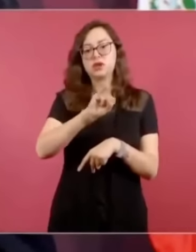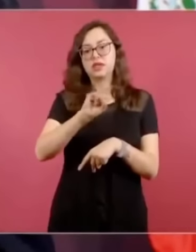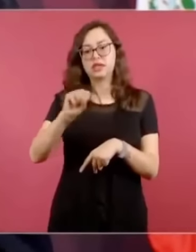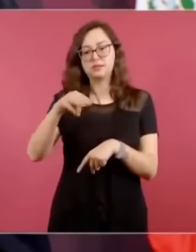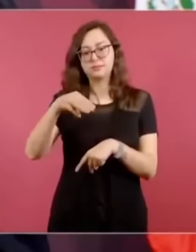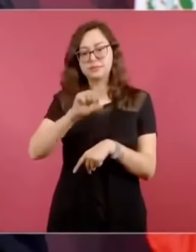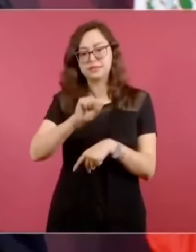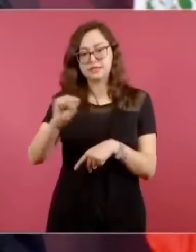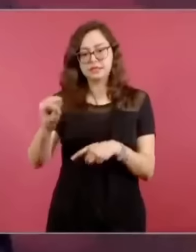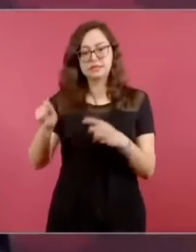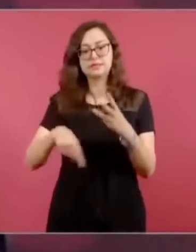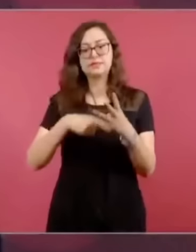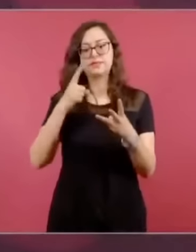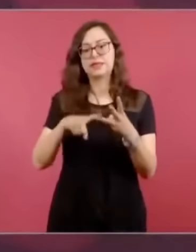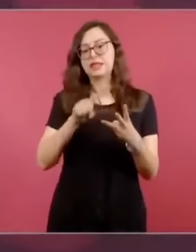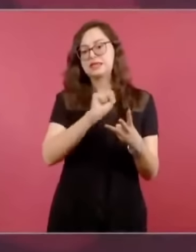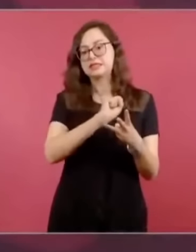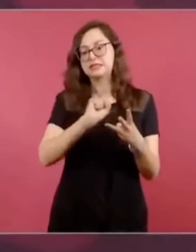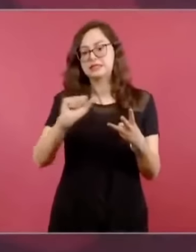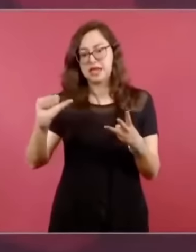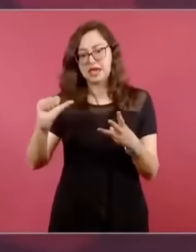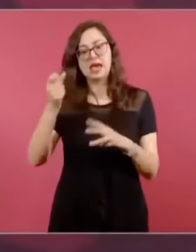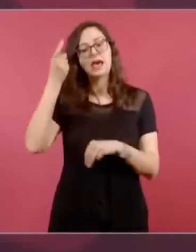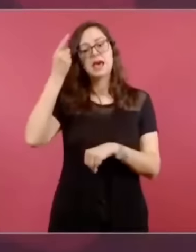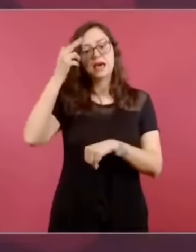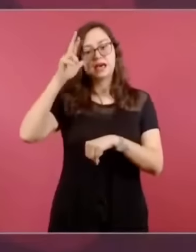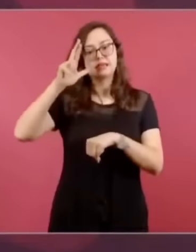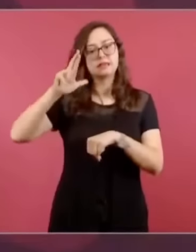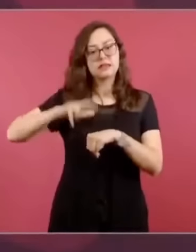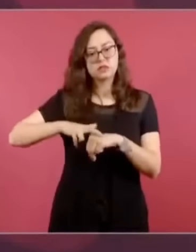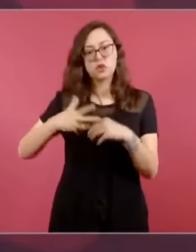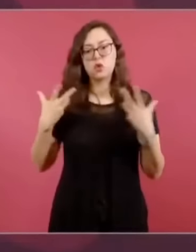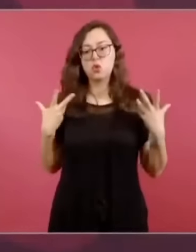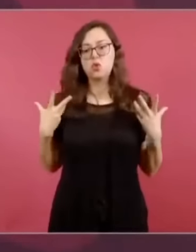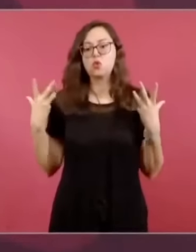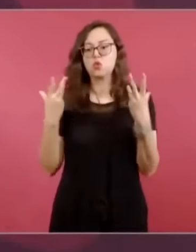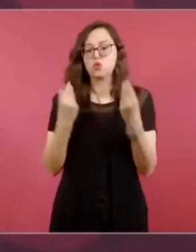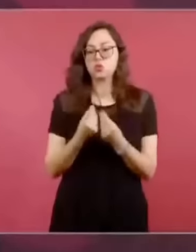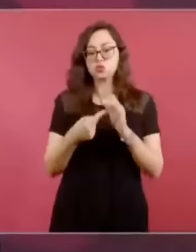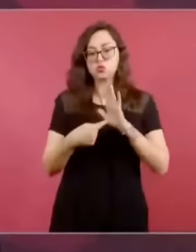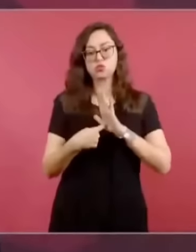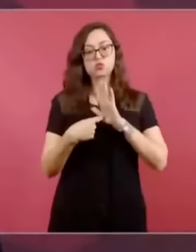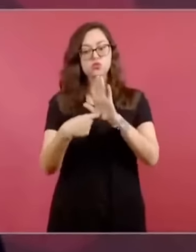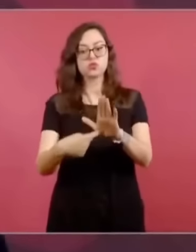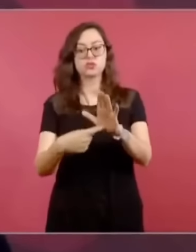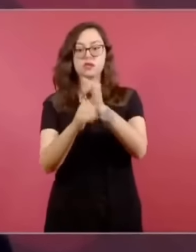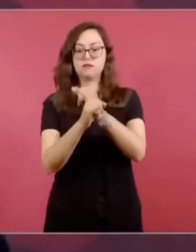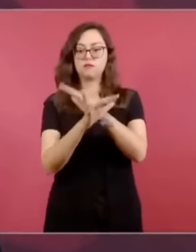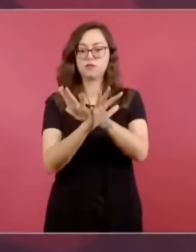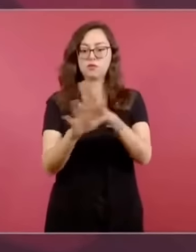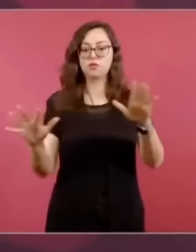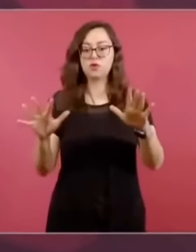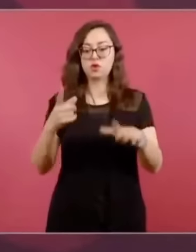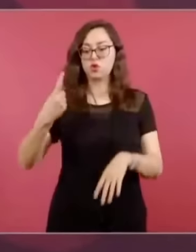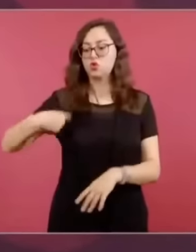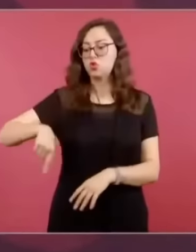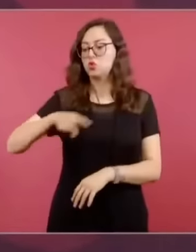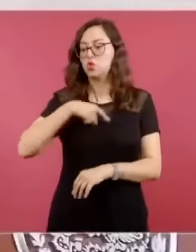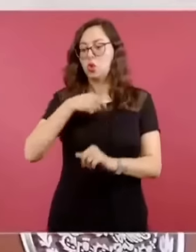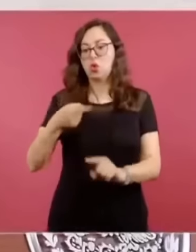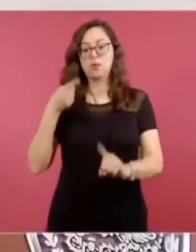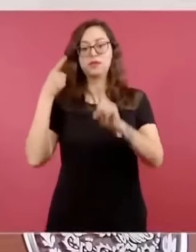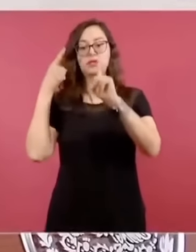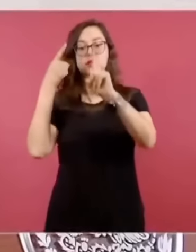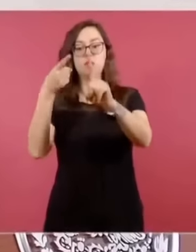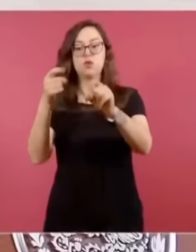Se va a informar de cómo vamos en el propósito que tenemos de